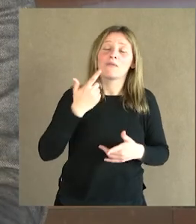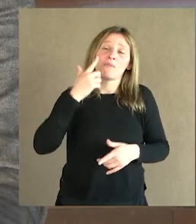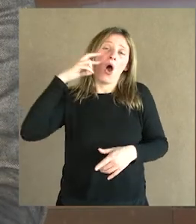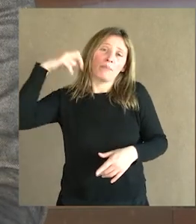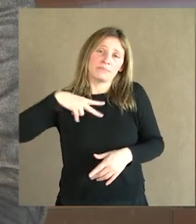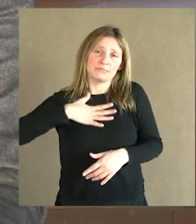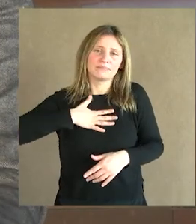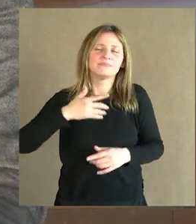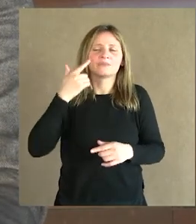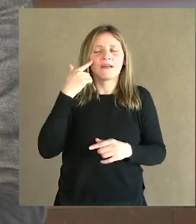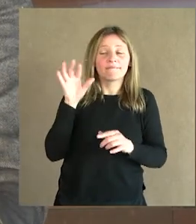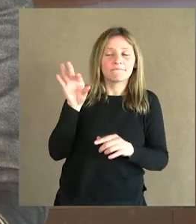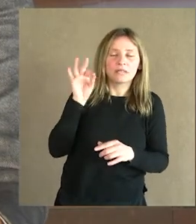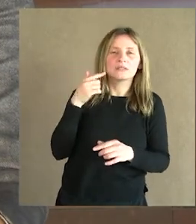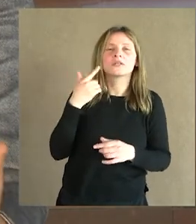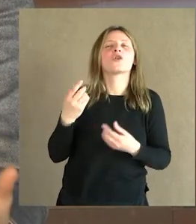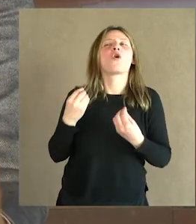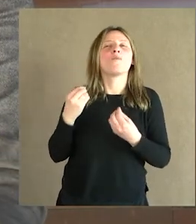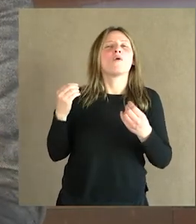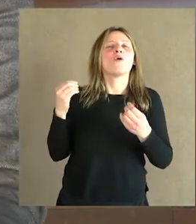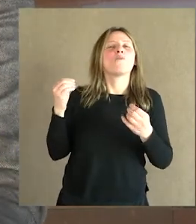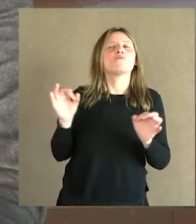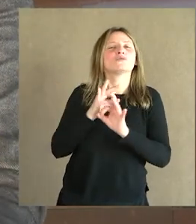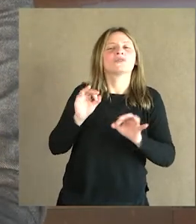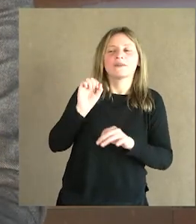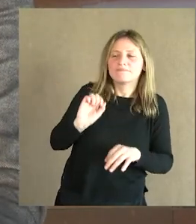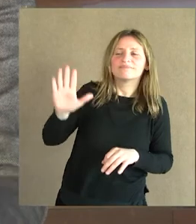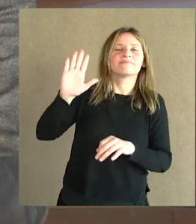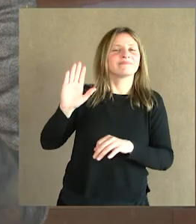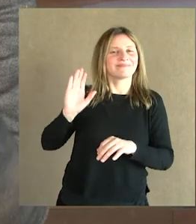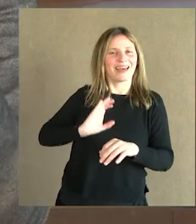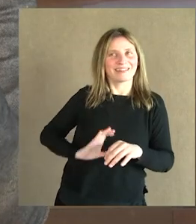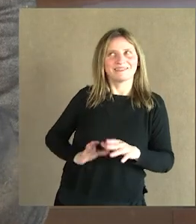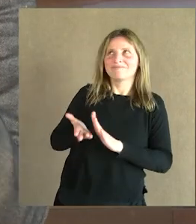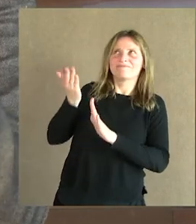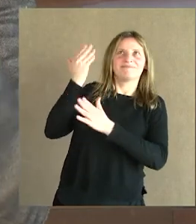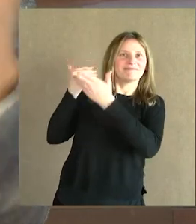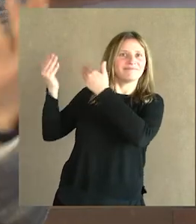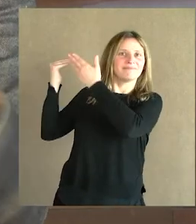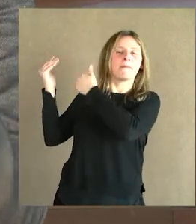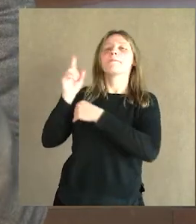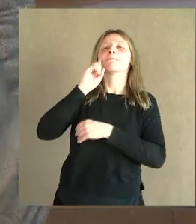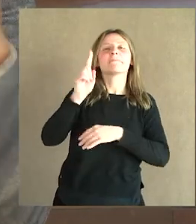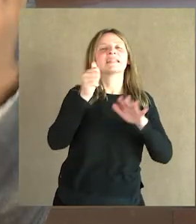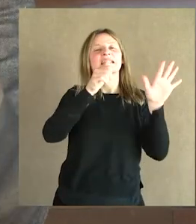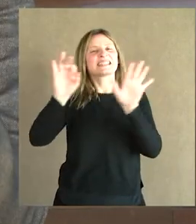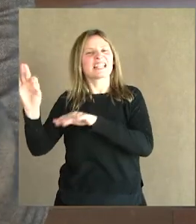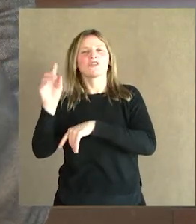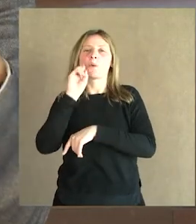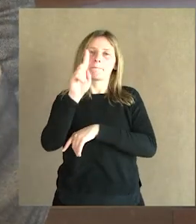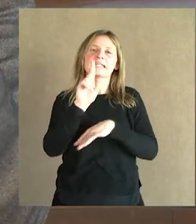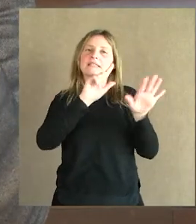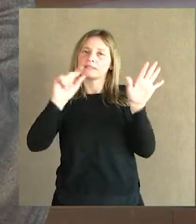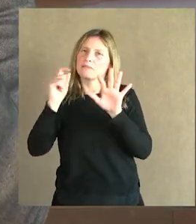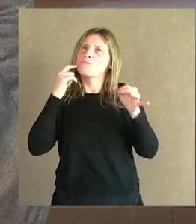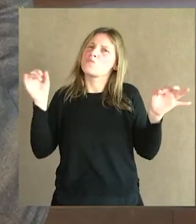el tomar en cuenta cómo se interpretaba la música en ese momento. Es decir, estamos hablando de 1600, 1700, estamos hablando